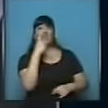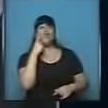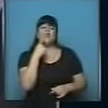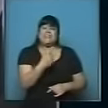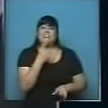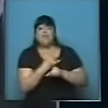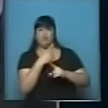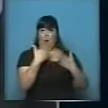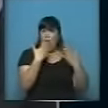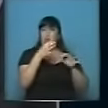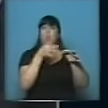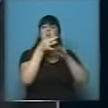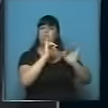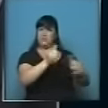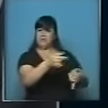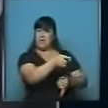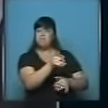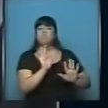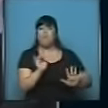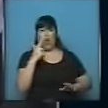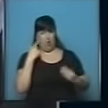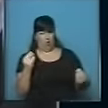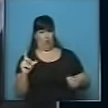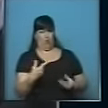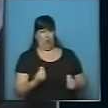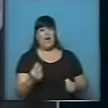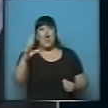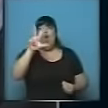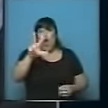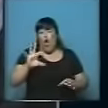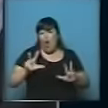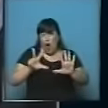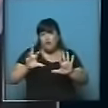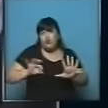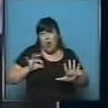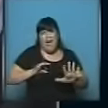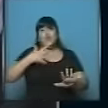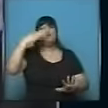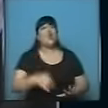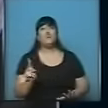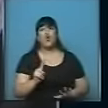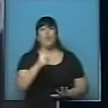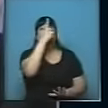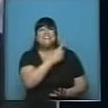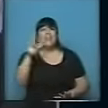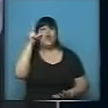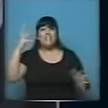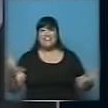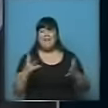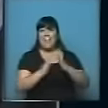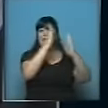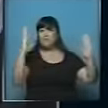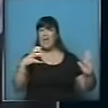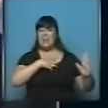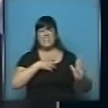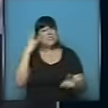diálogo. ¿Cómo puede ser que en 8 años nunca hayas podido cumplir los 180 días de clase? Que siempre hayas tenido